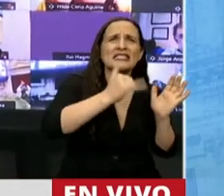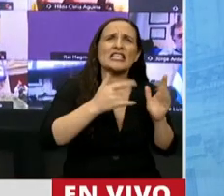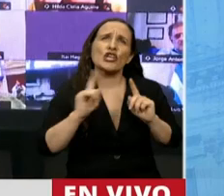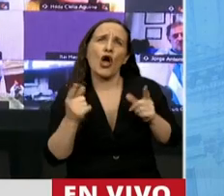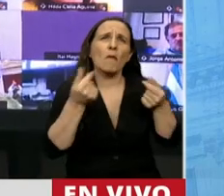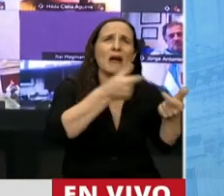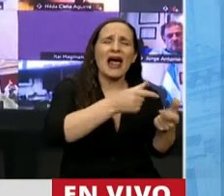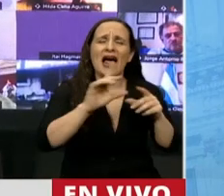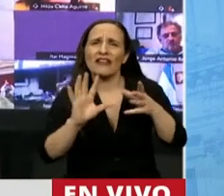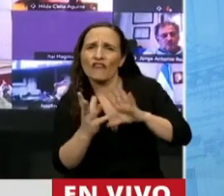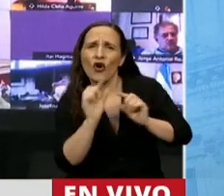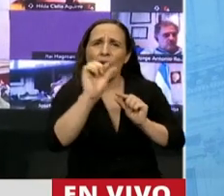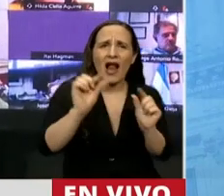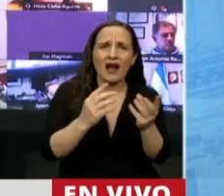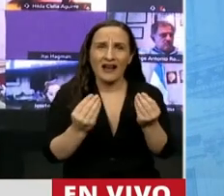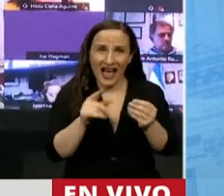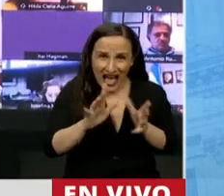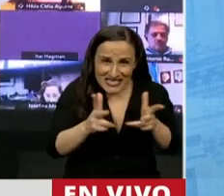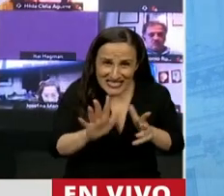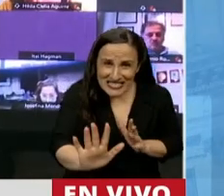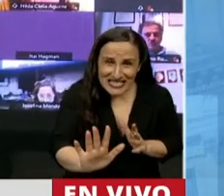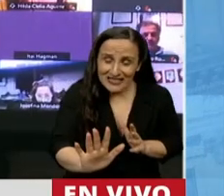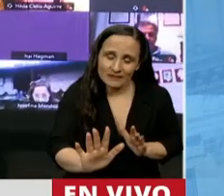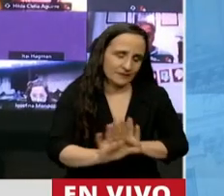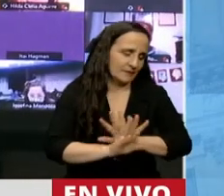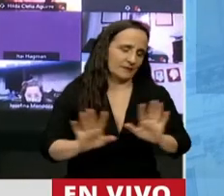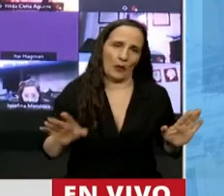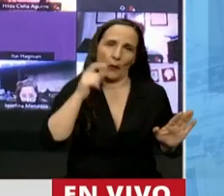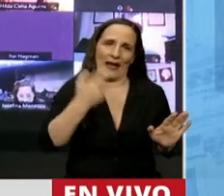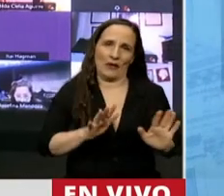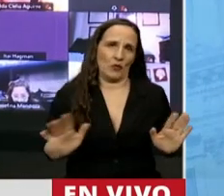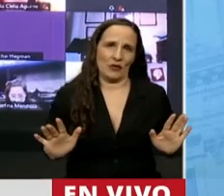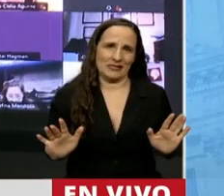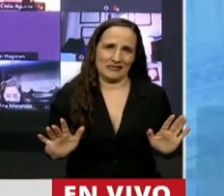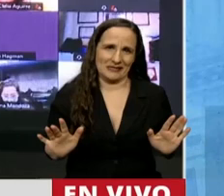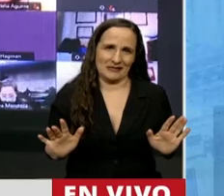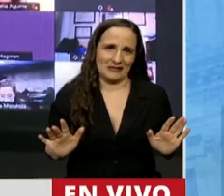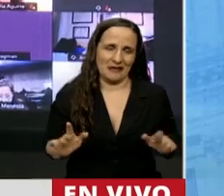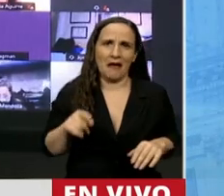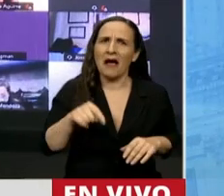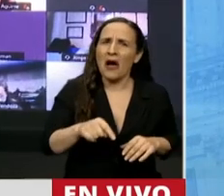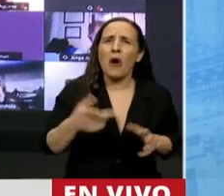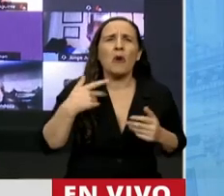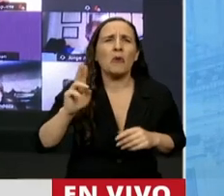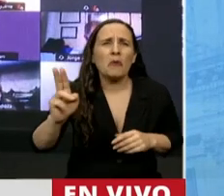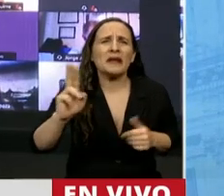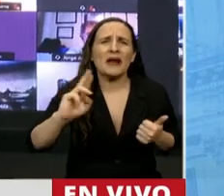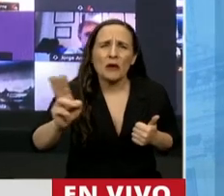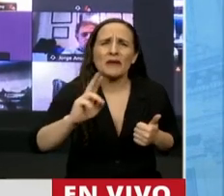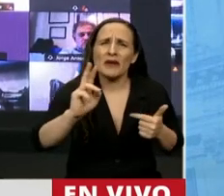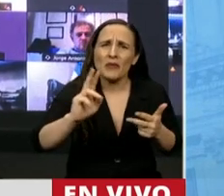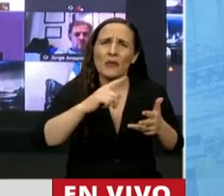de cualquier manera. Y parece una excepción que hoy estemos usando y pudiendo hacer cuestiones de privilegio varias.